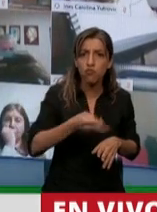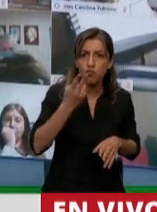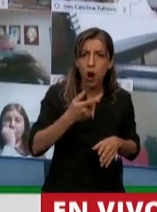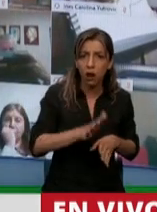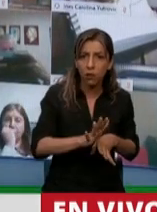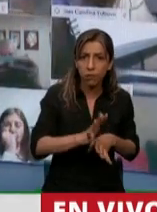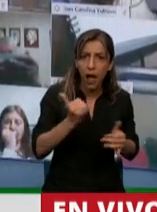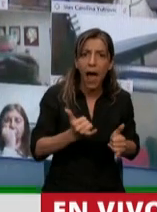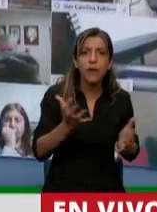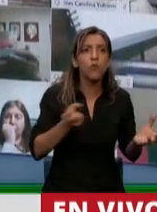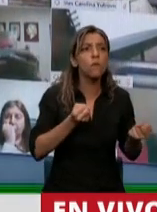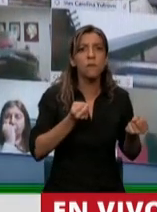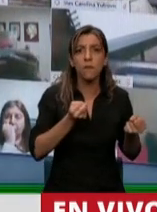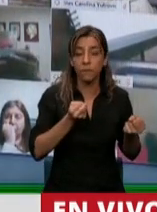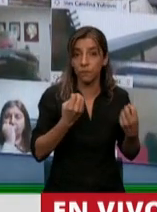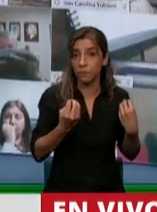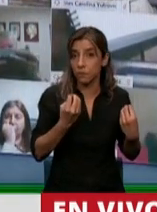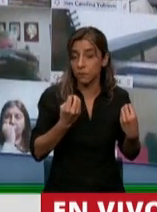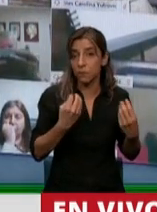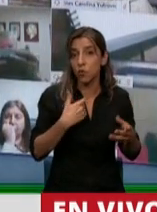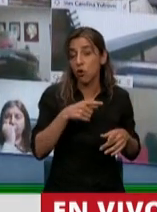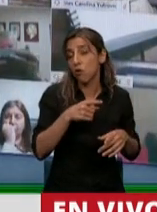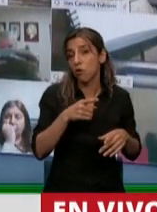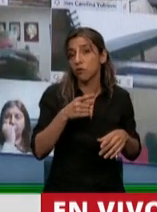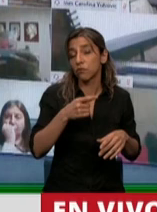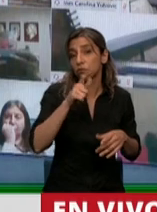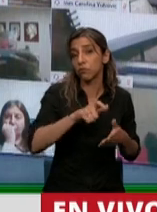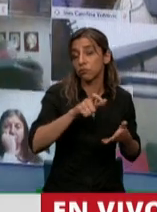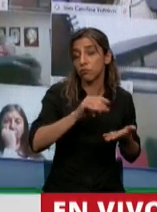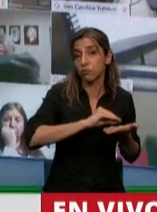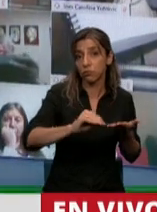fecha, producto de su negativa a viajar a Buenos Aires